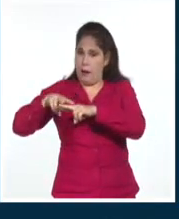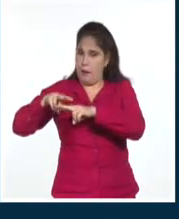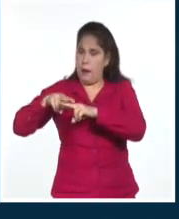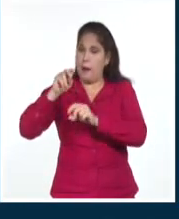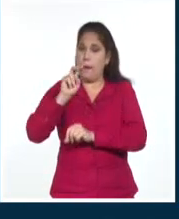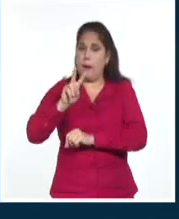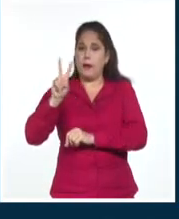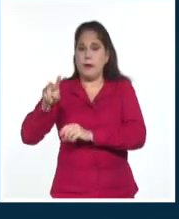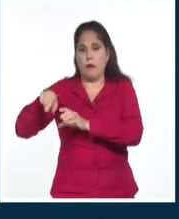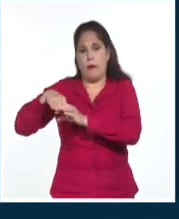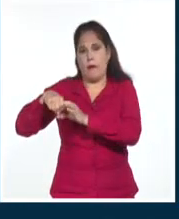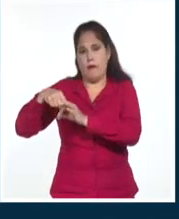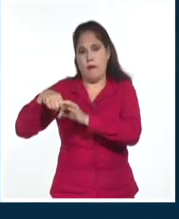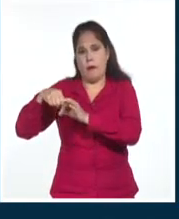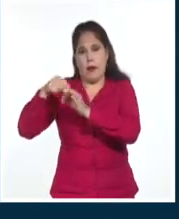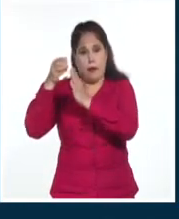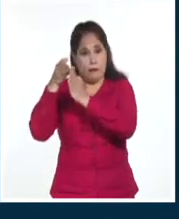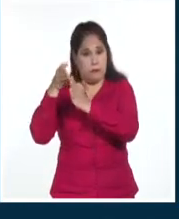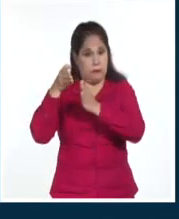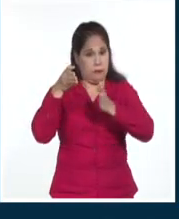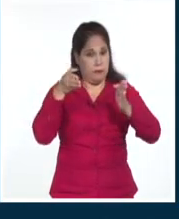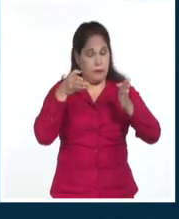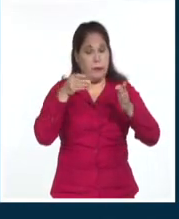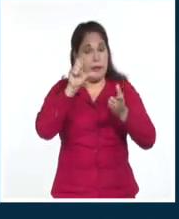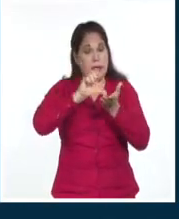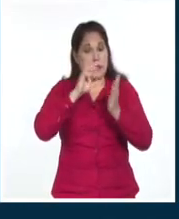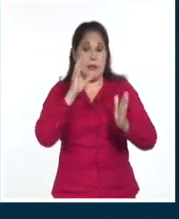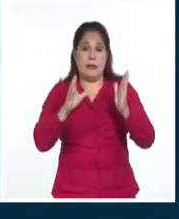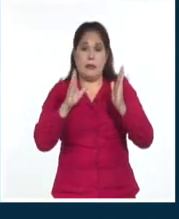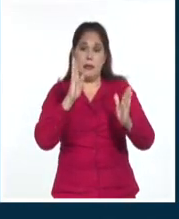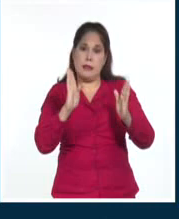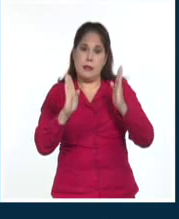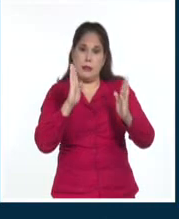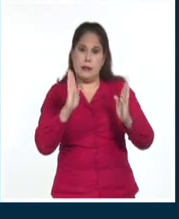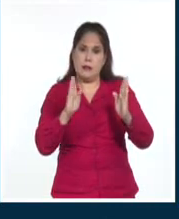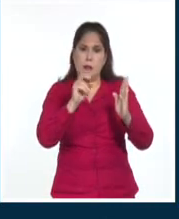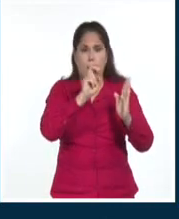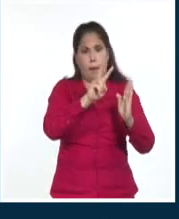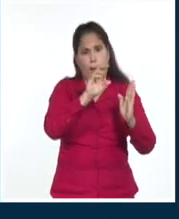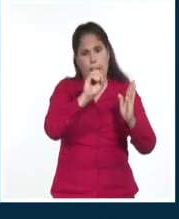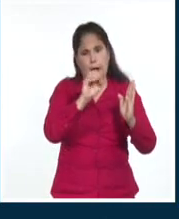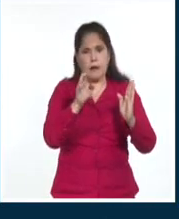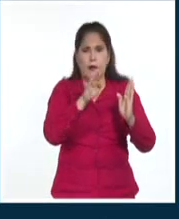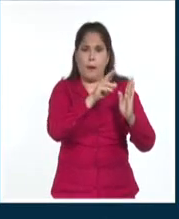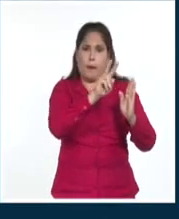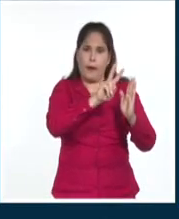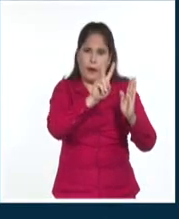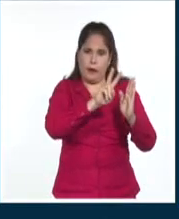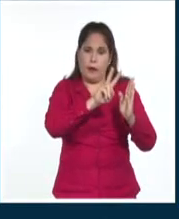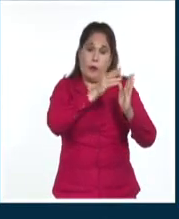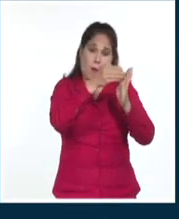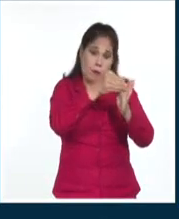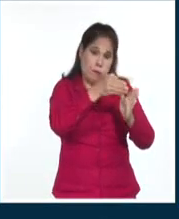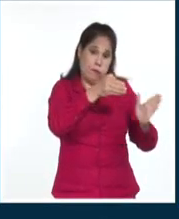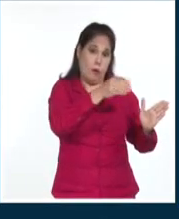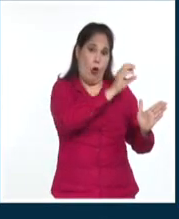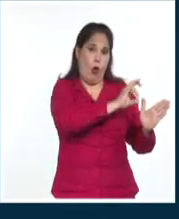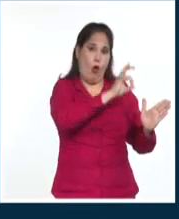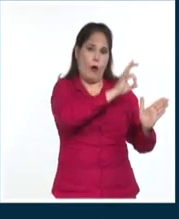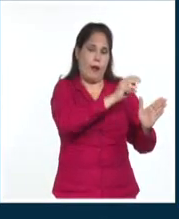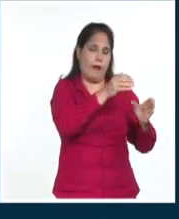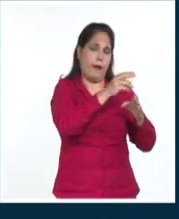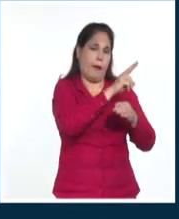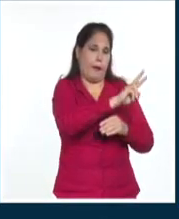22 en la Isla de la Juventud y para el resto del país pues llegarán a estar entre 20 y 22 en la zona oriental